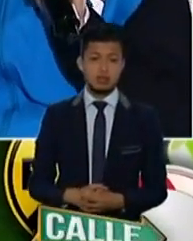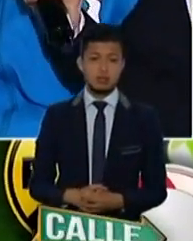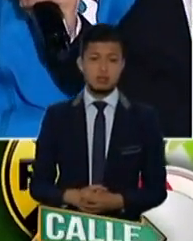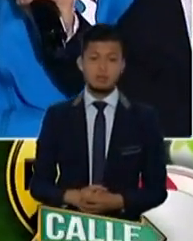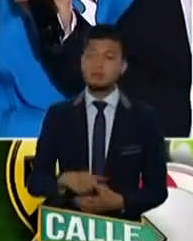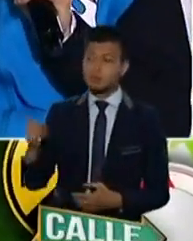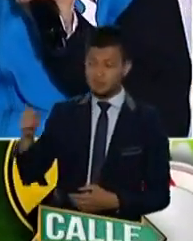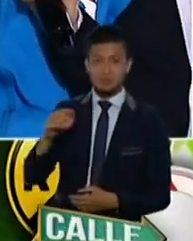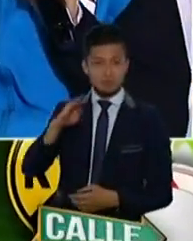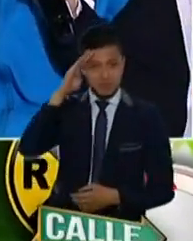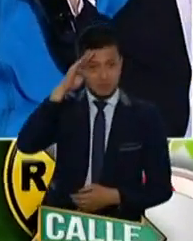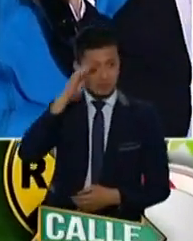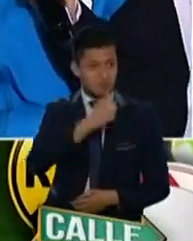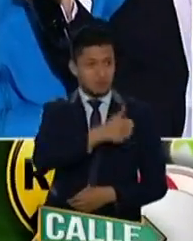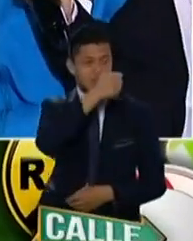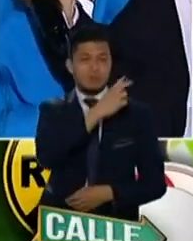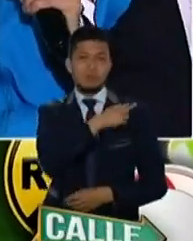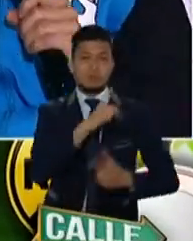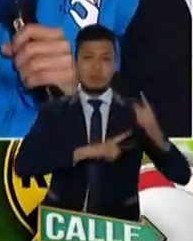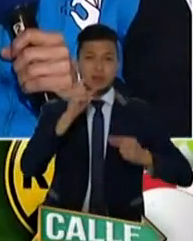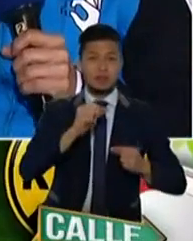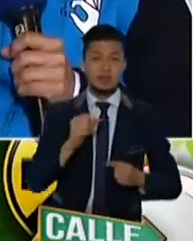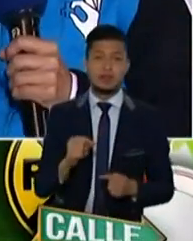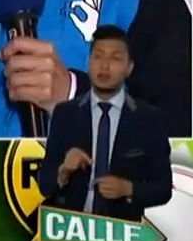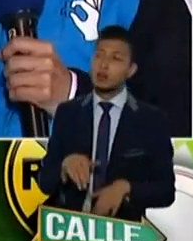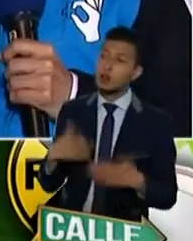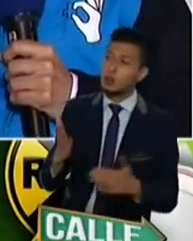Apreciado coronel, ¿cómo nos fue hoy en la jornada?